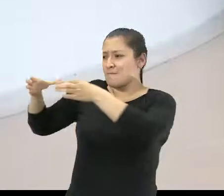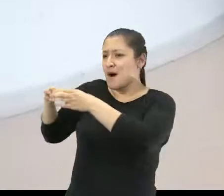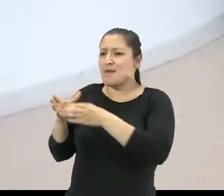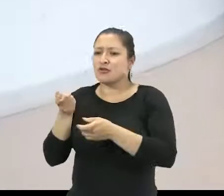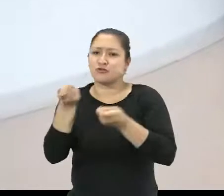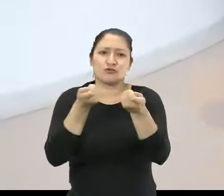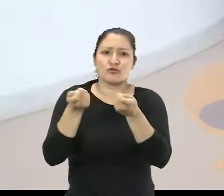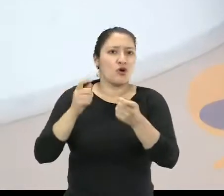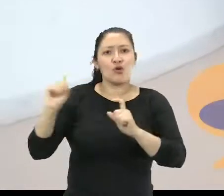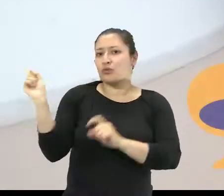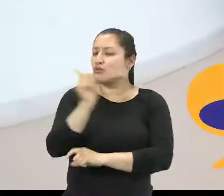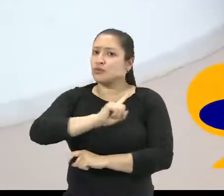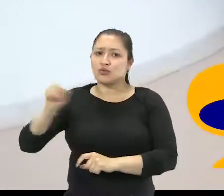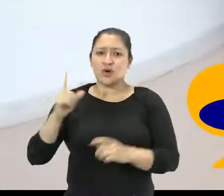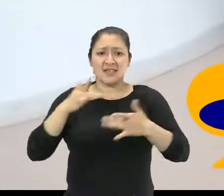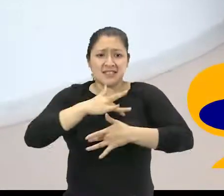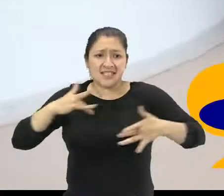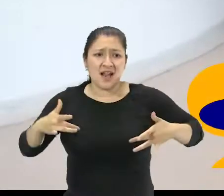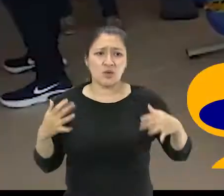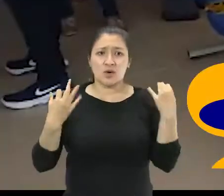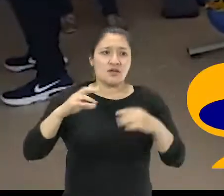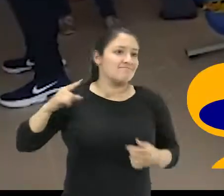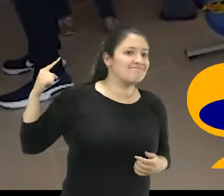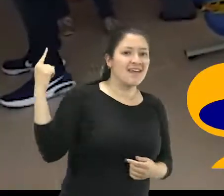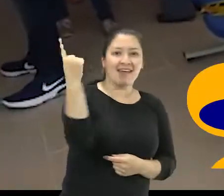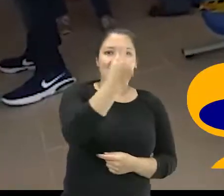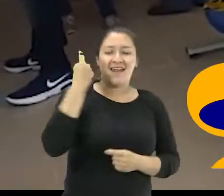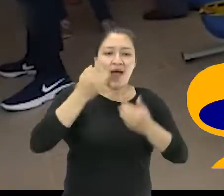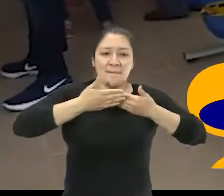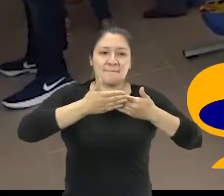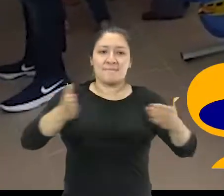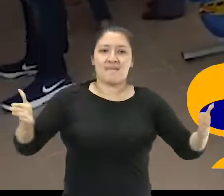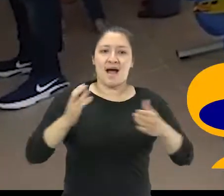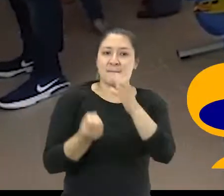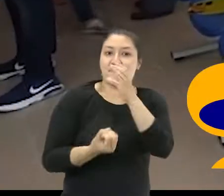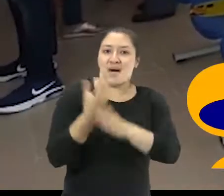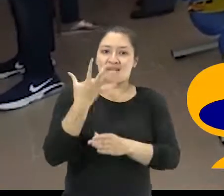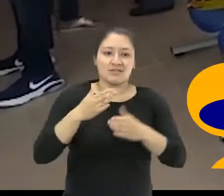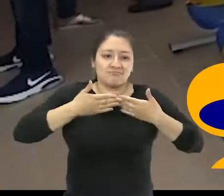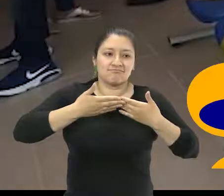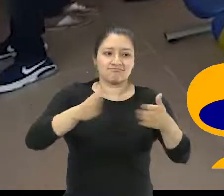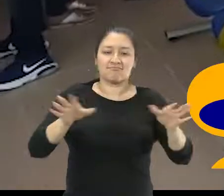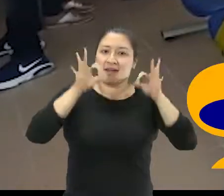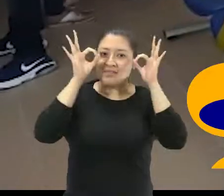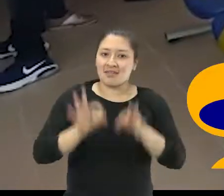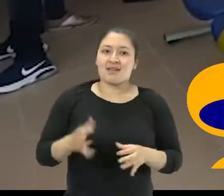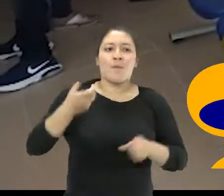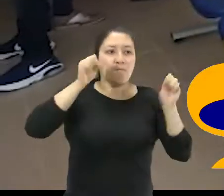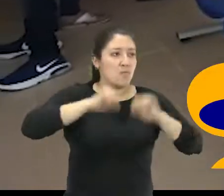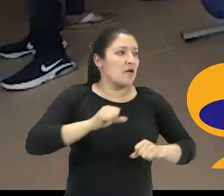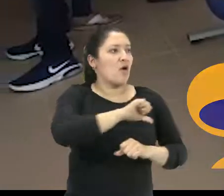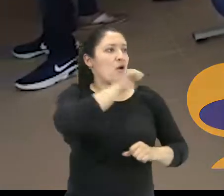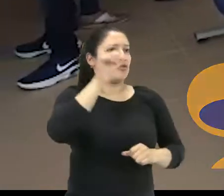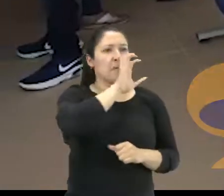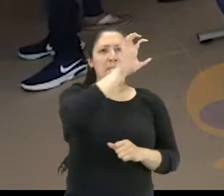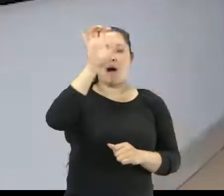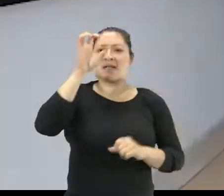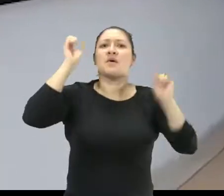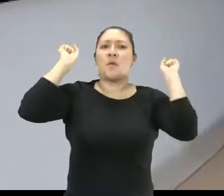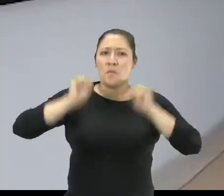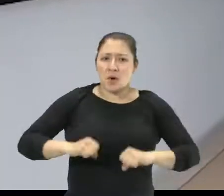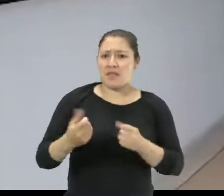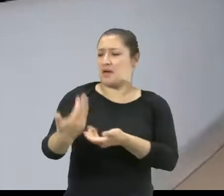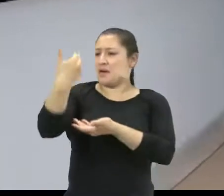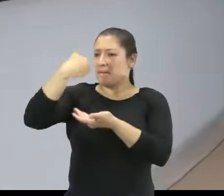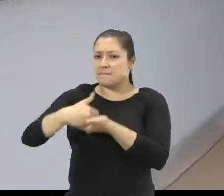porque usted sabe que la salud la educación está abierta a las puertas en cualquier parte del mundo entonces aquí puede llegar gente de otros países